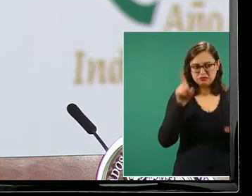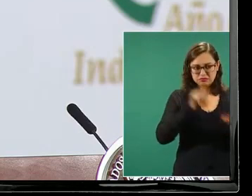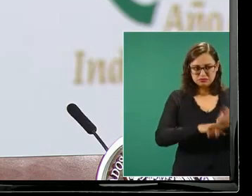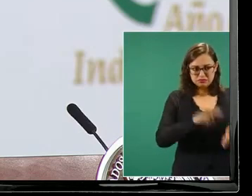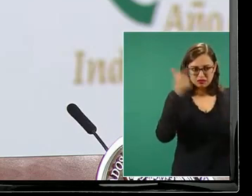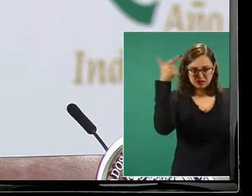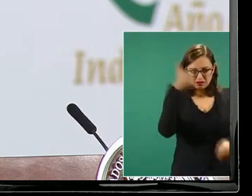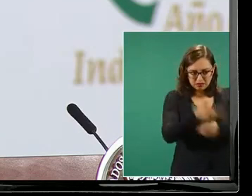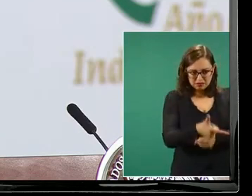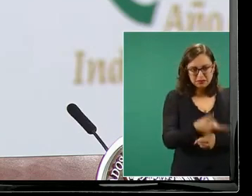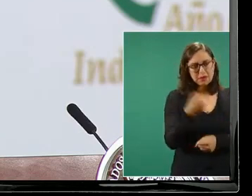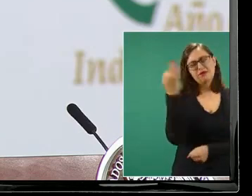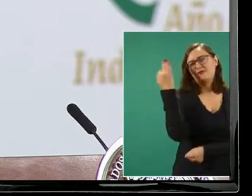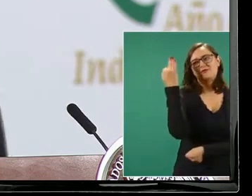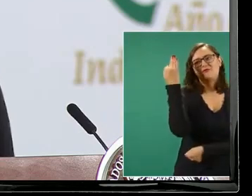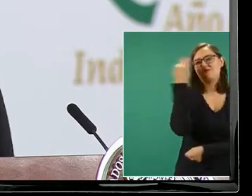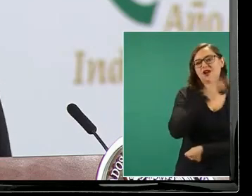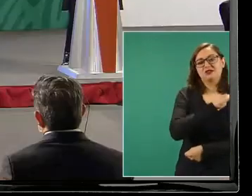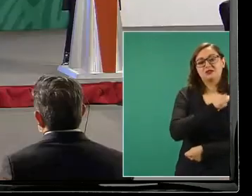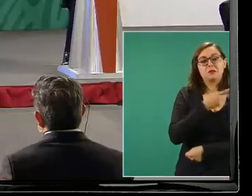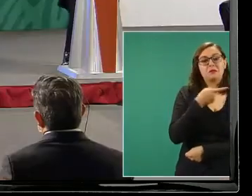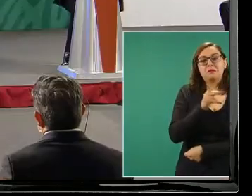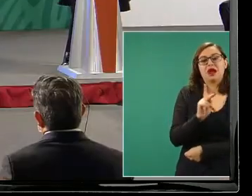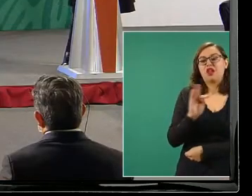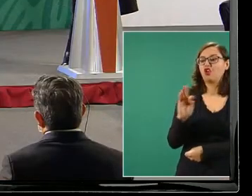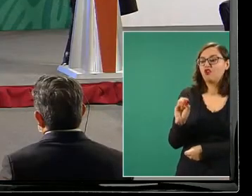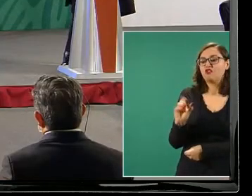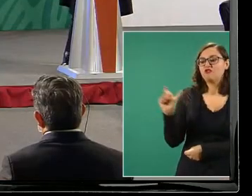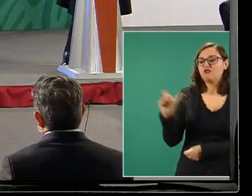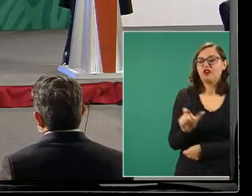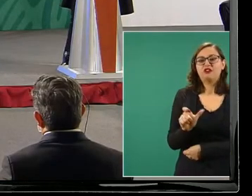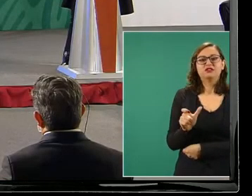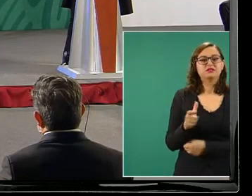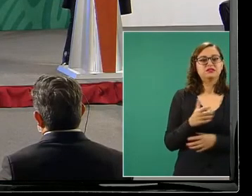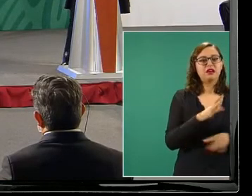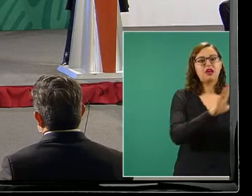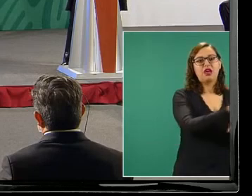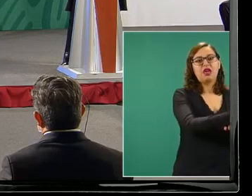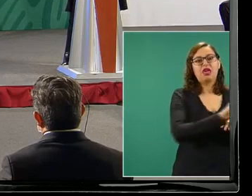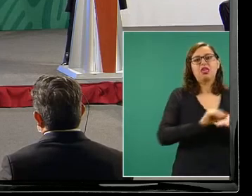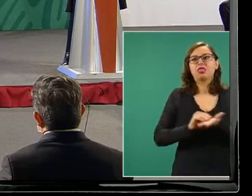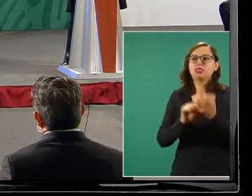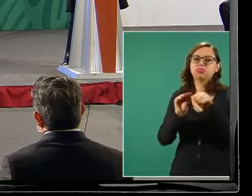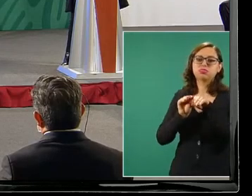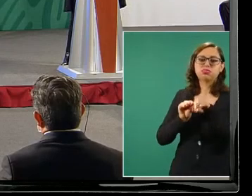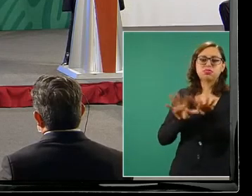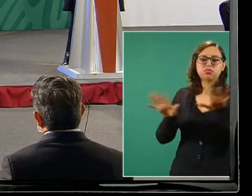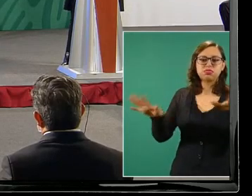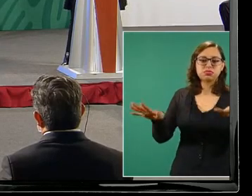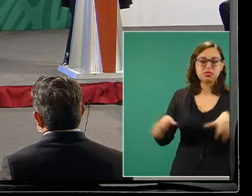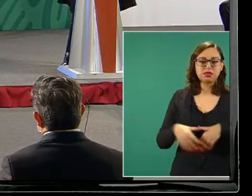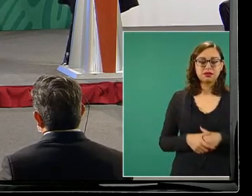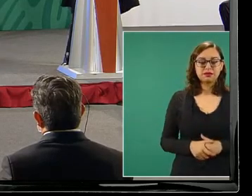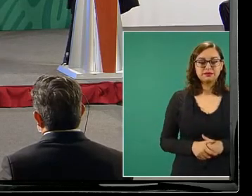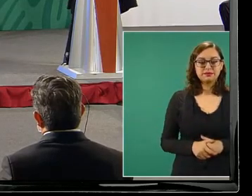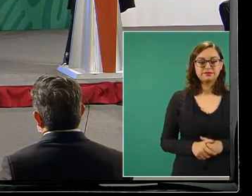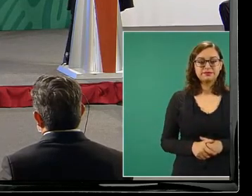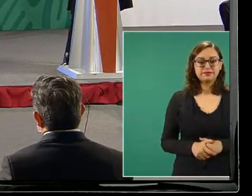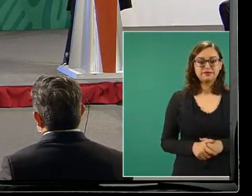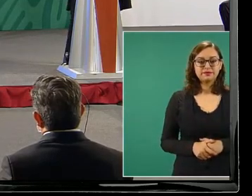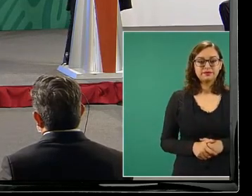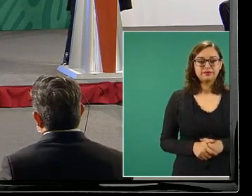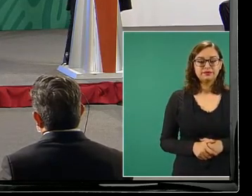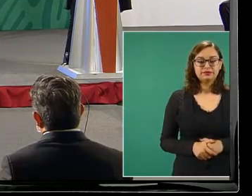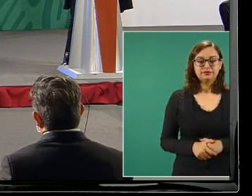señor Fox ni por enterado Aquí vemos la nota falsa de ese tamaño son las